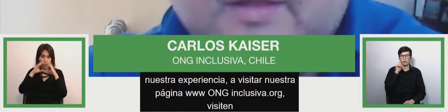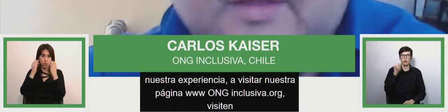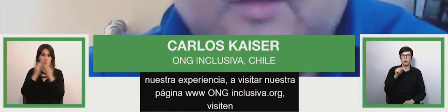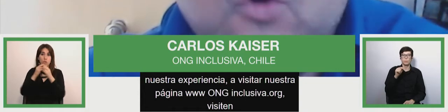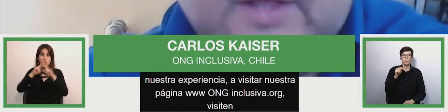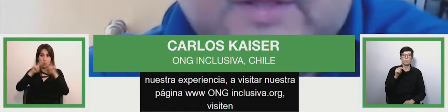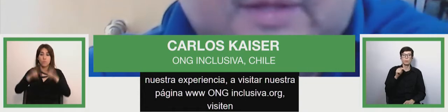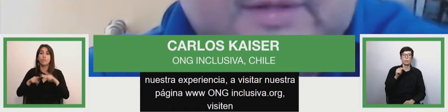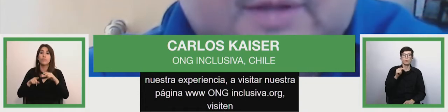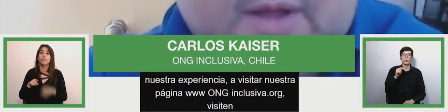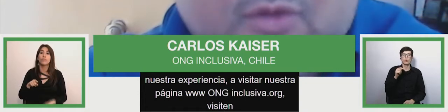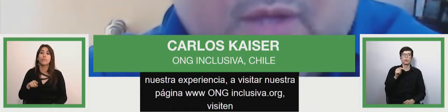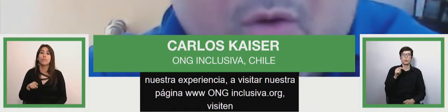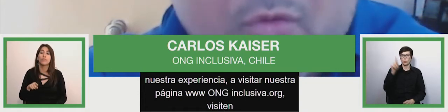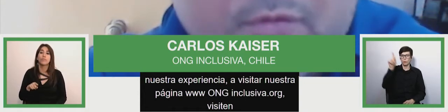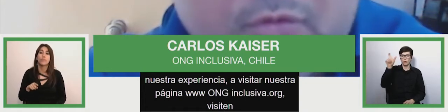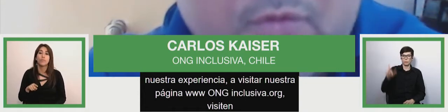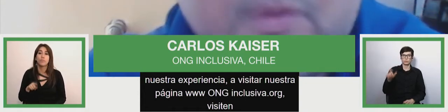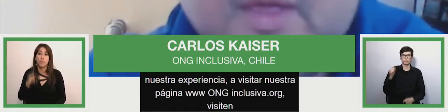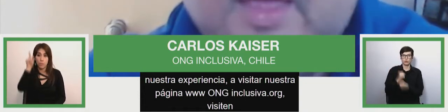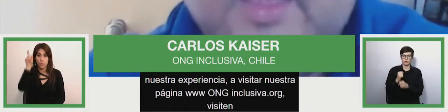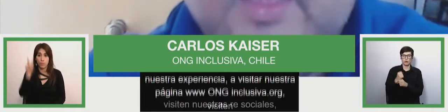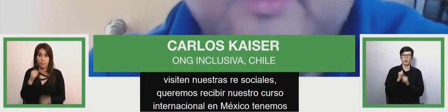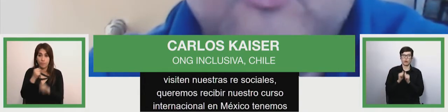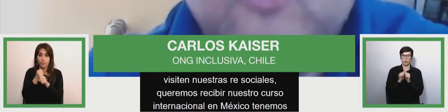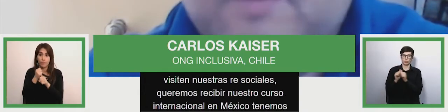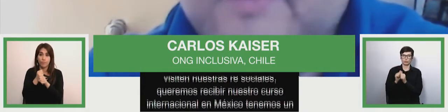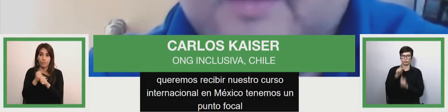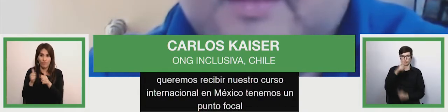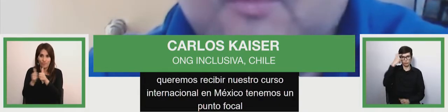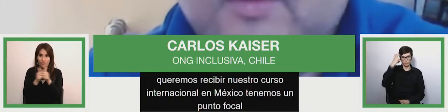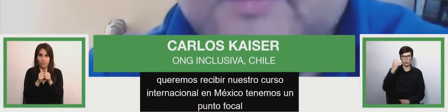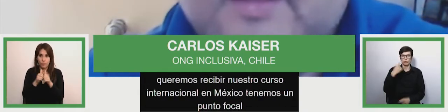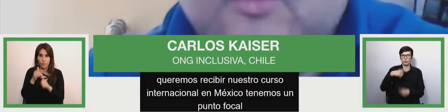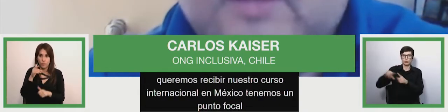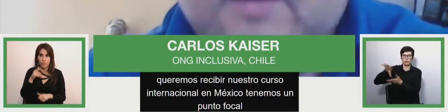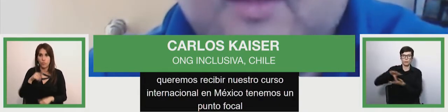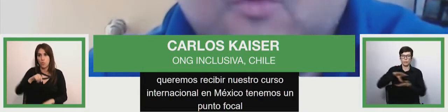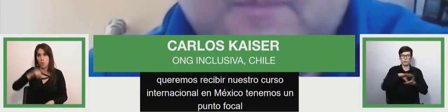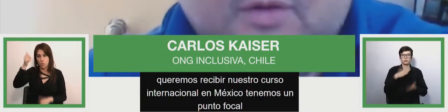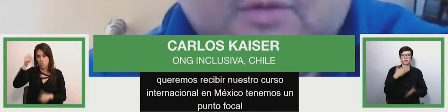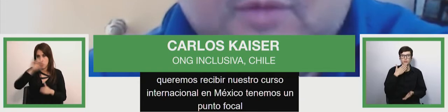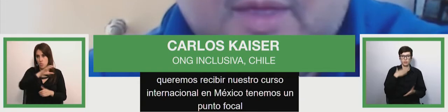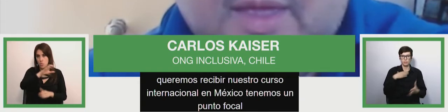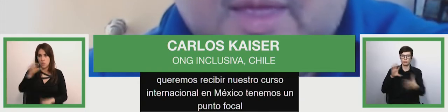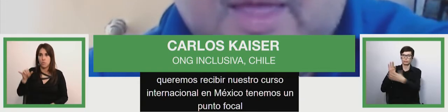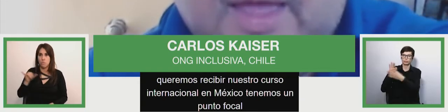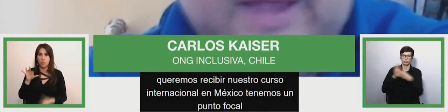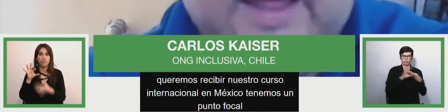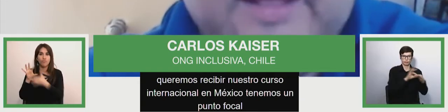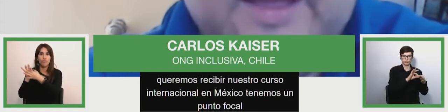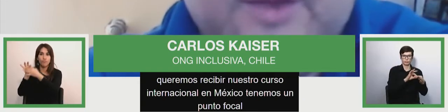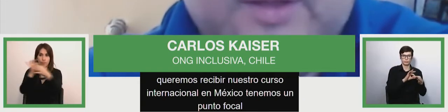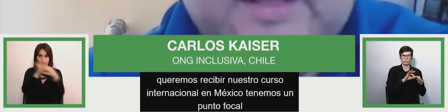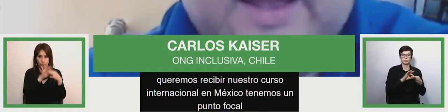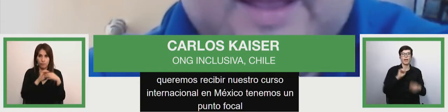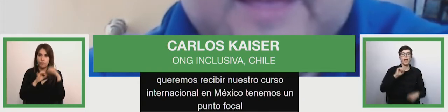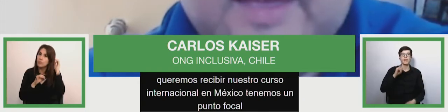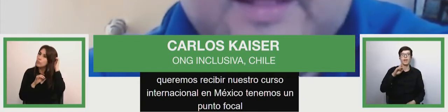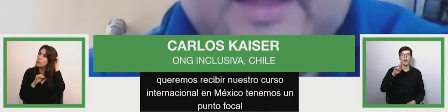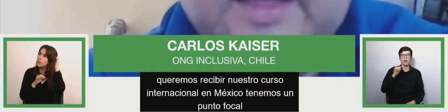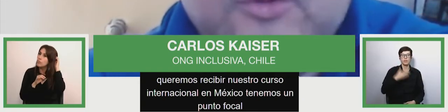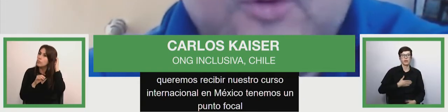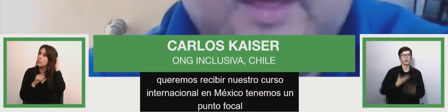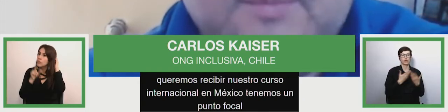Goretti está trabajando ya con nosotros y en otros países estamos designando a través de convenios Alejandra quiero darte las